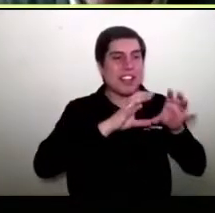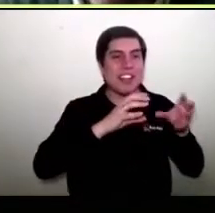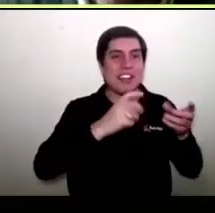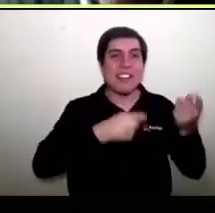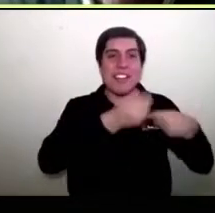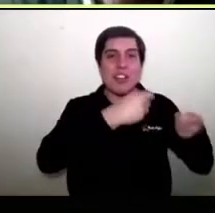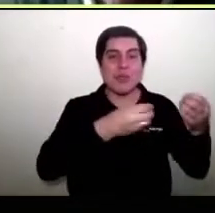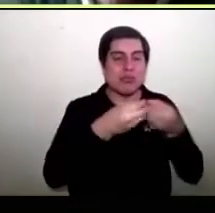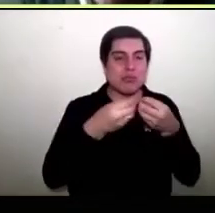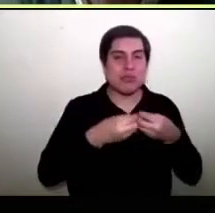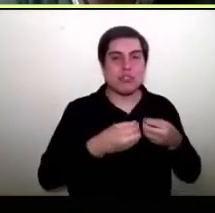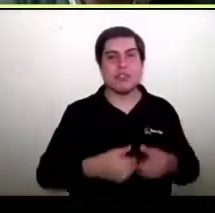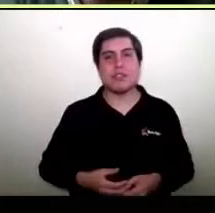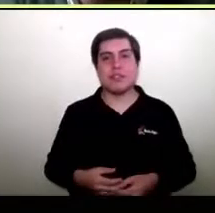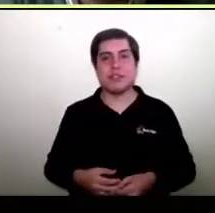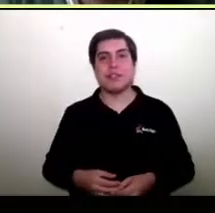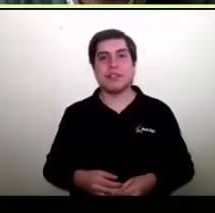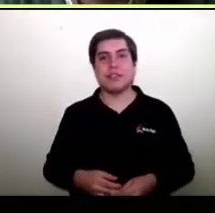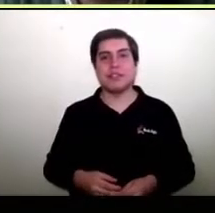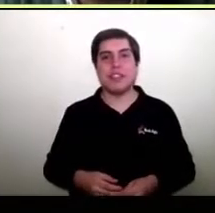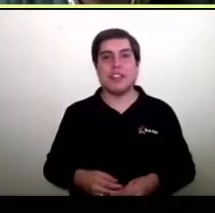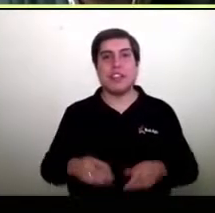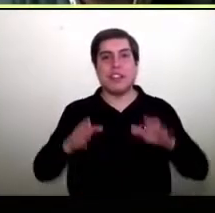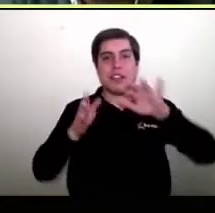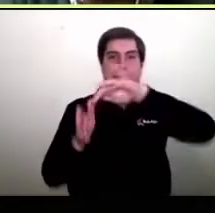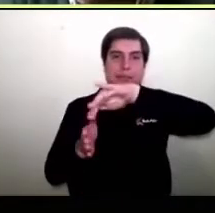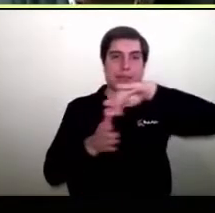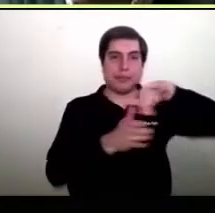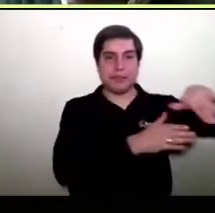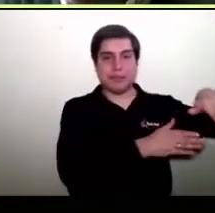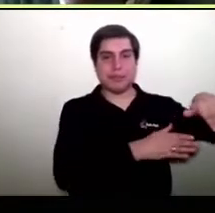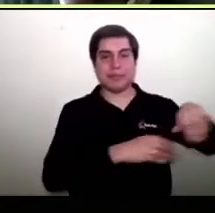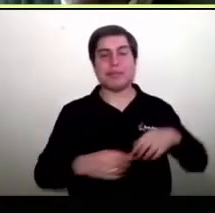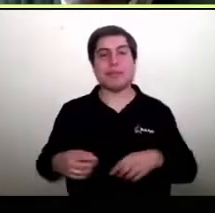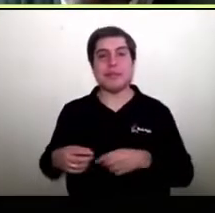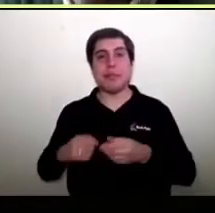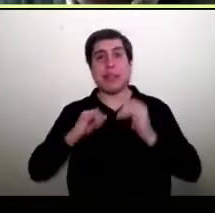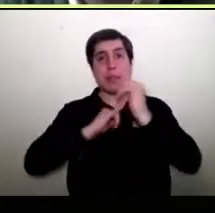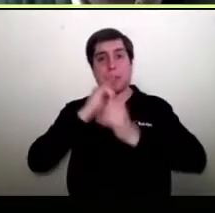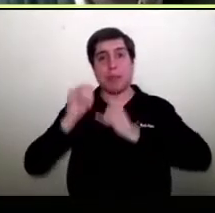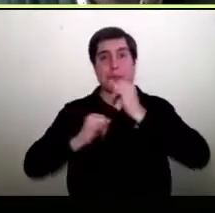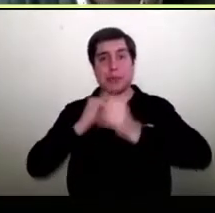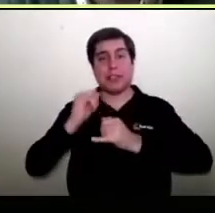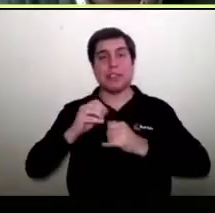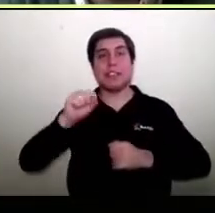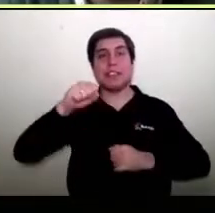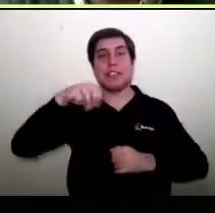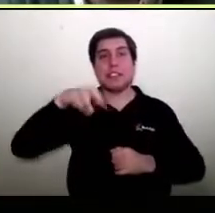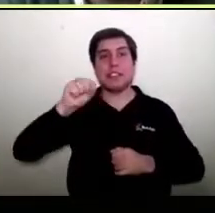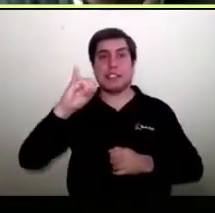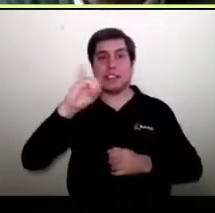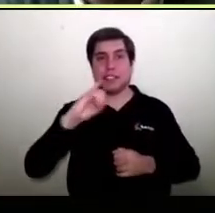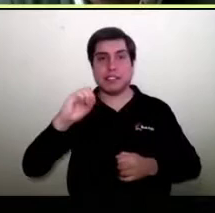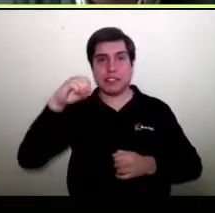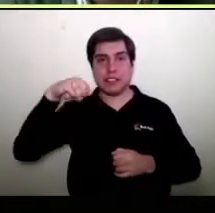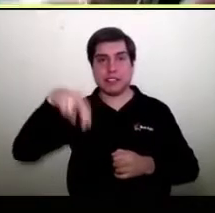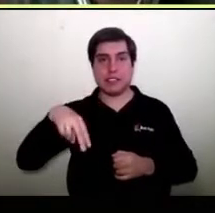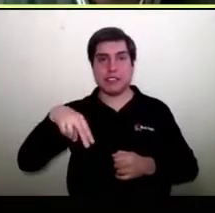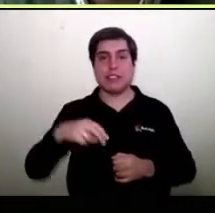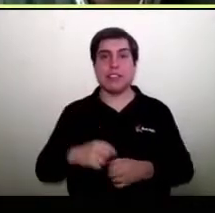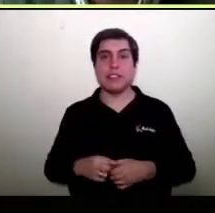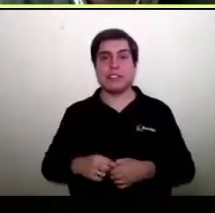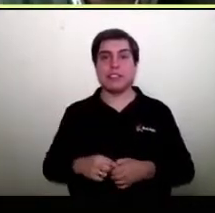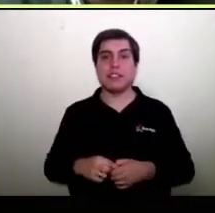gente. Si vamos ahora al mundo virtual, Amazon, que todos hoy día lo conocen, en el fondo es el gran